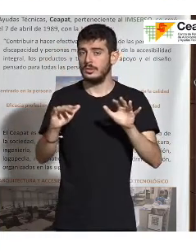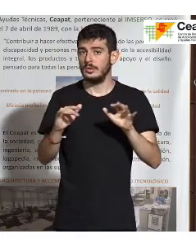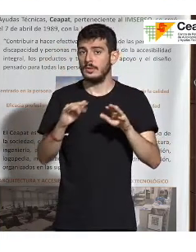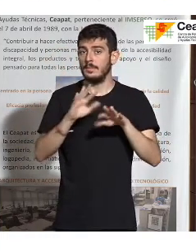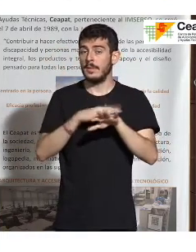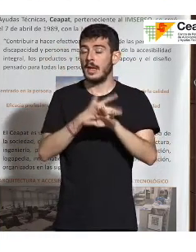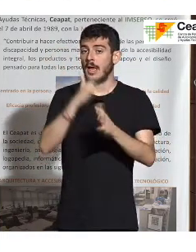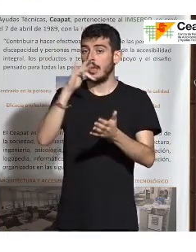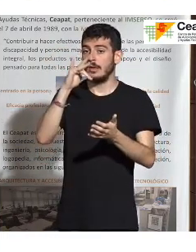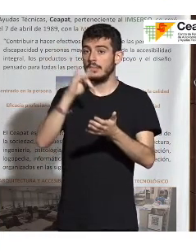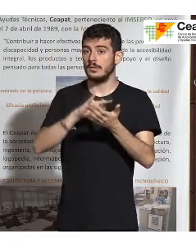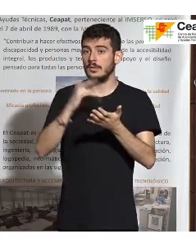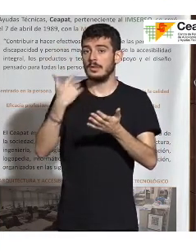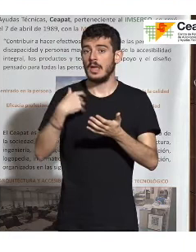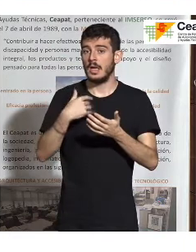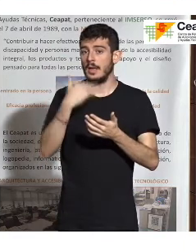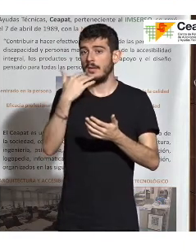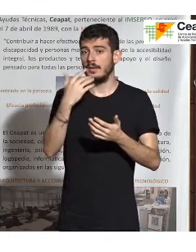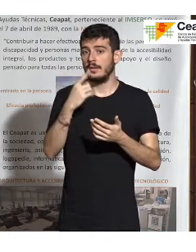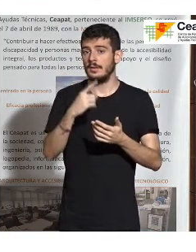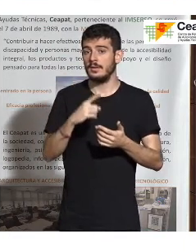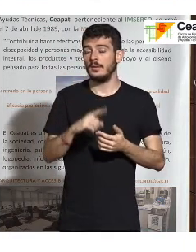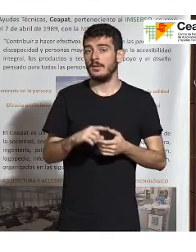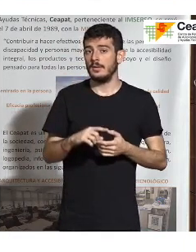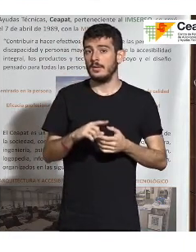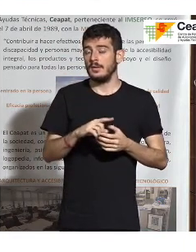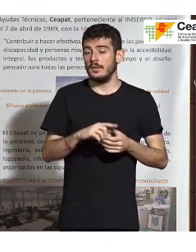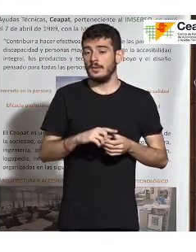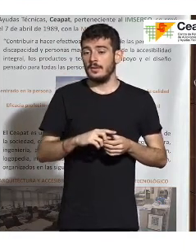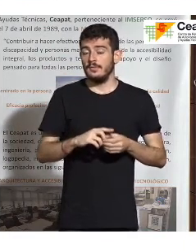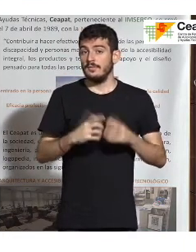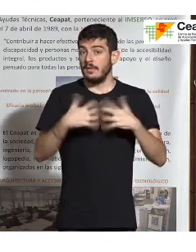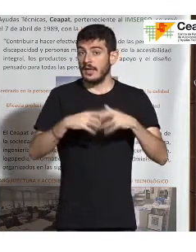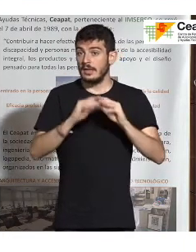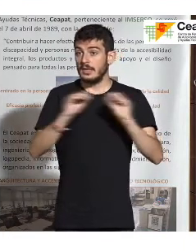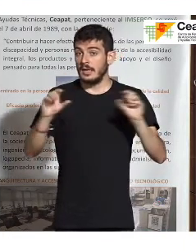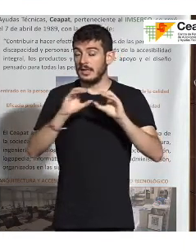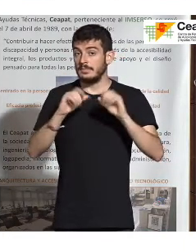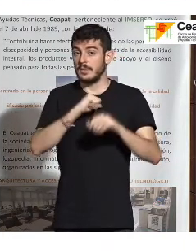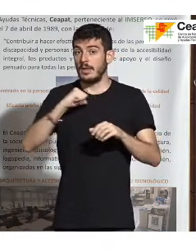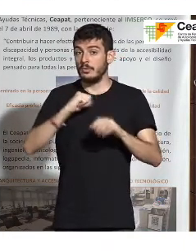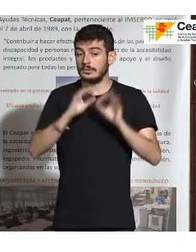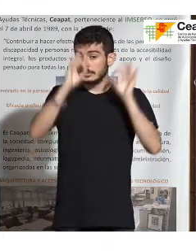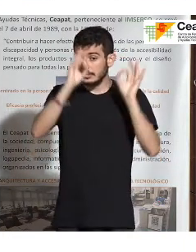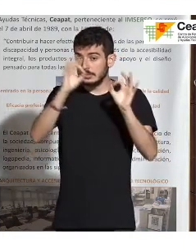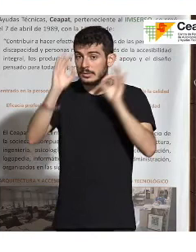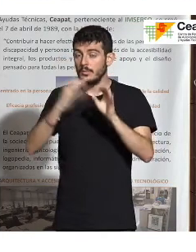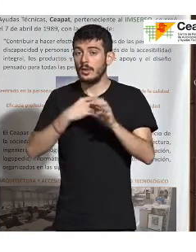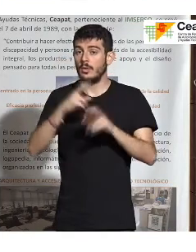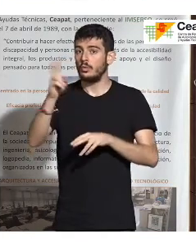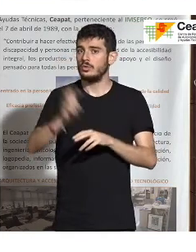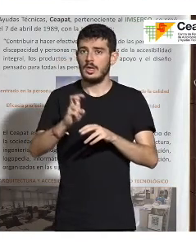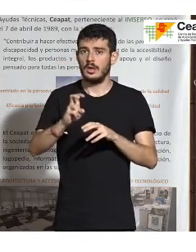omita el cierto recelo de que había de que fabricantes privados o concretos pudieran utilizar